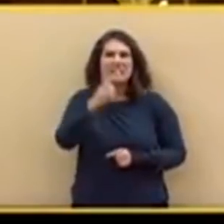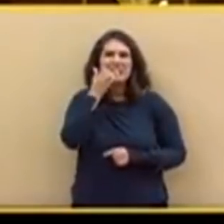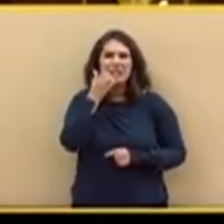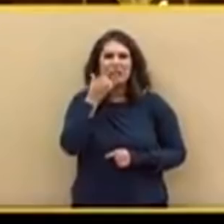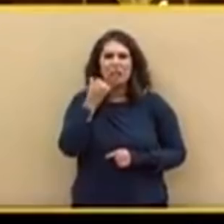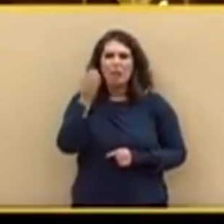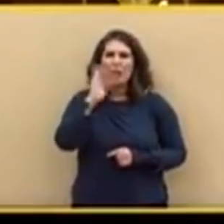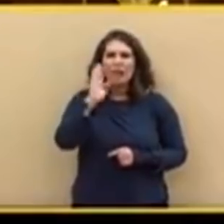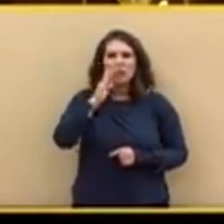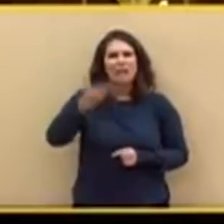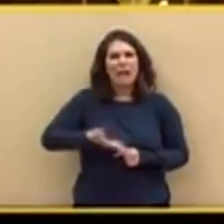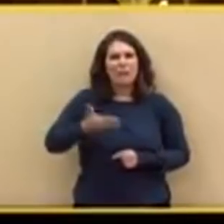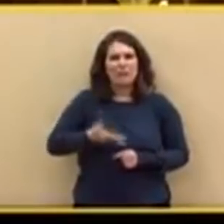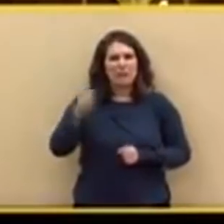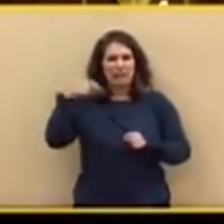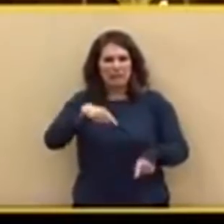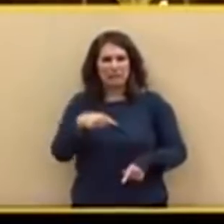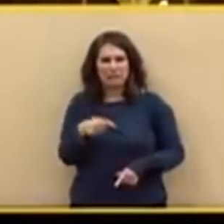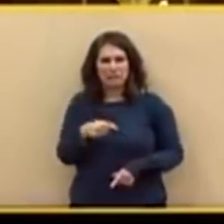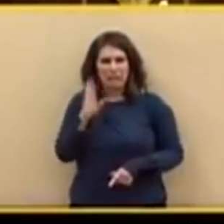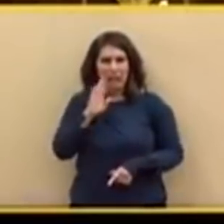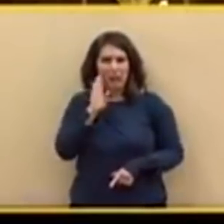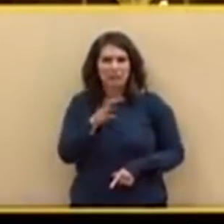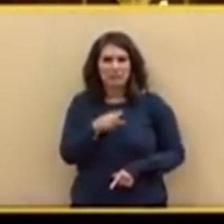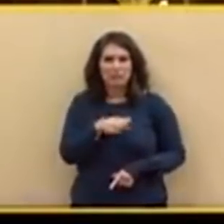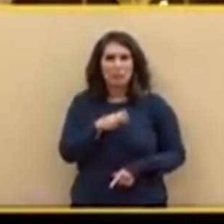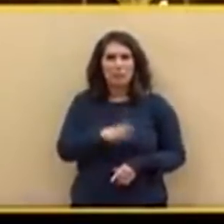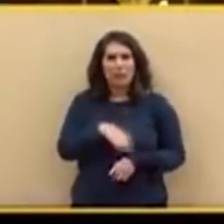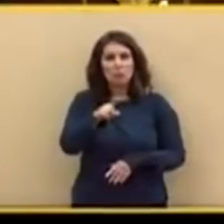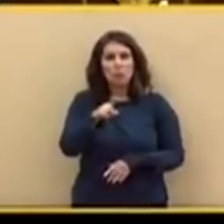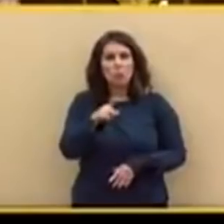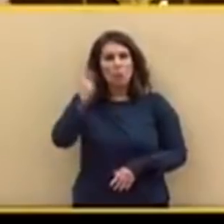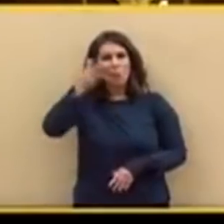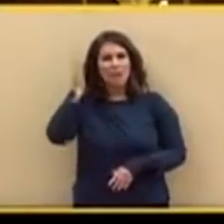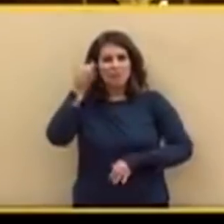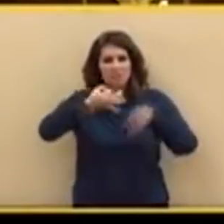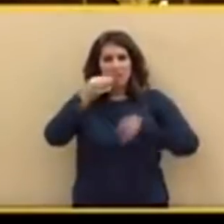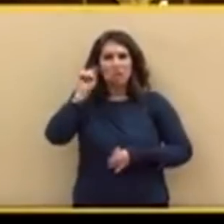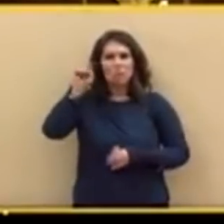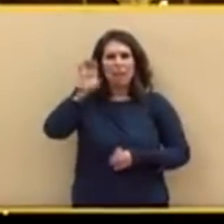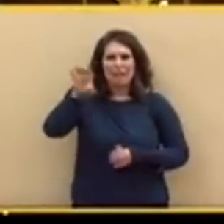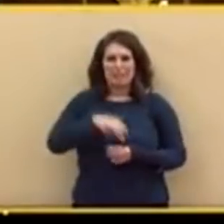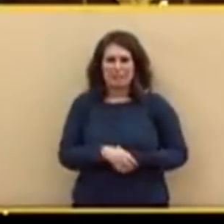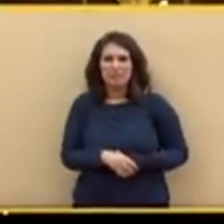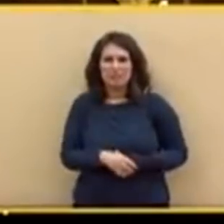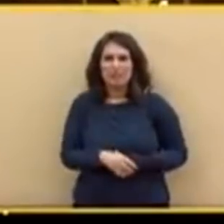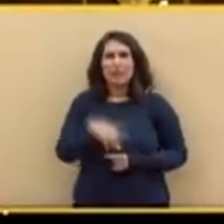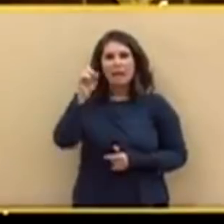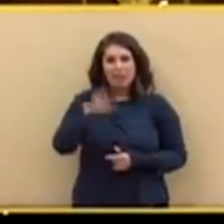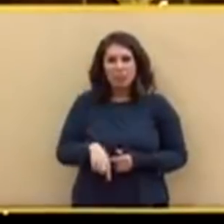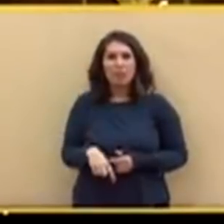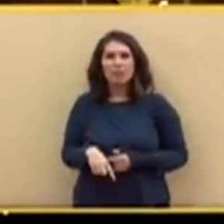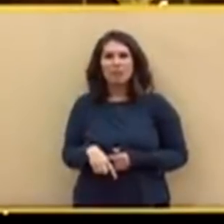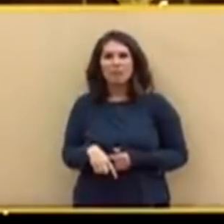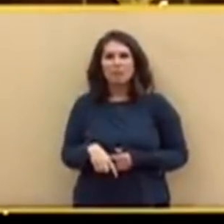de convenios tengan que cumplir las penas en sus países y también a aquellos que hayan convertido el delito